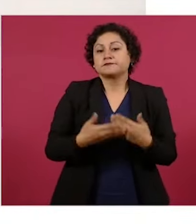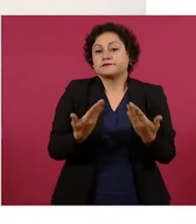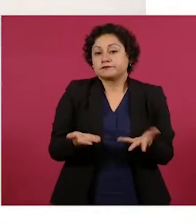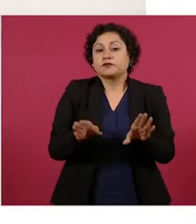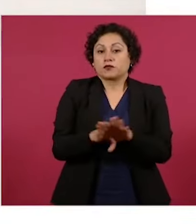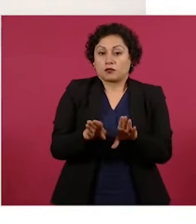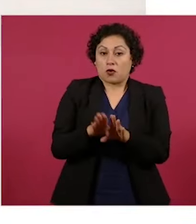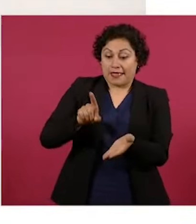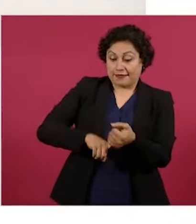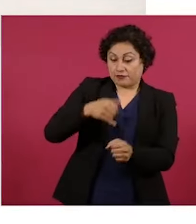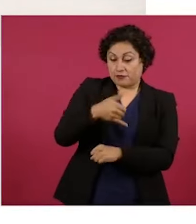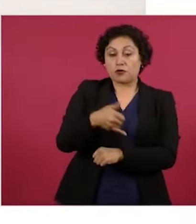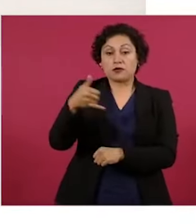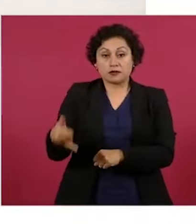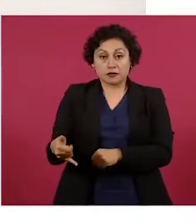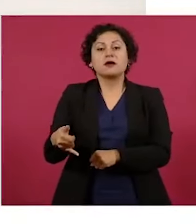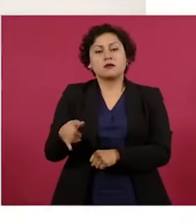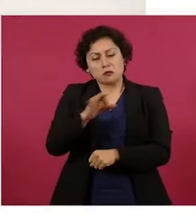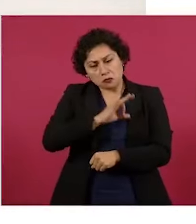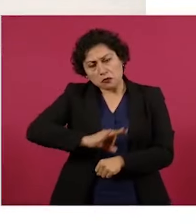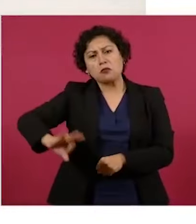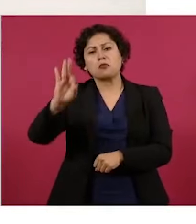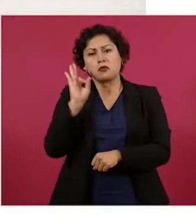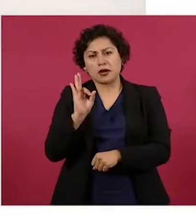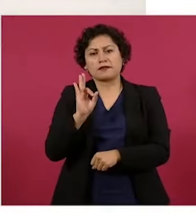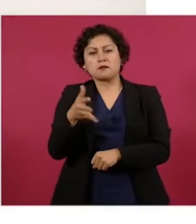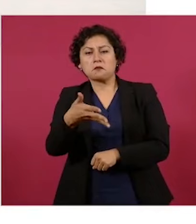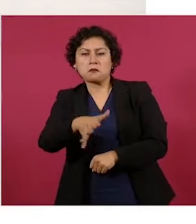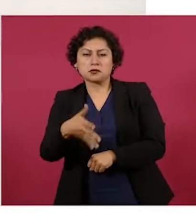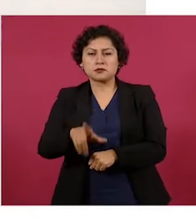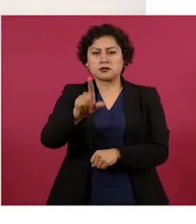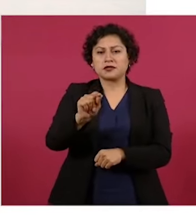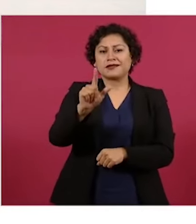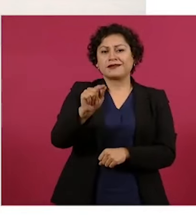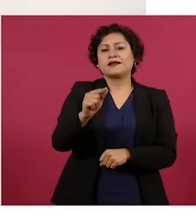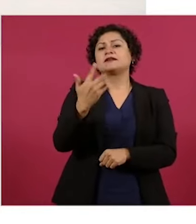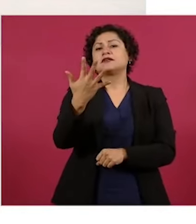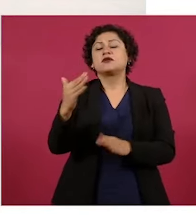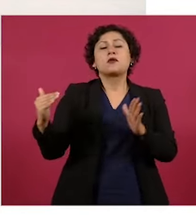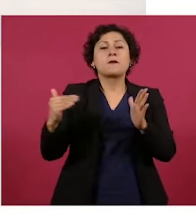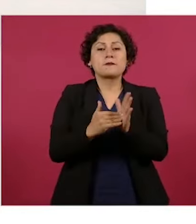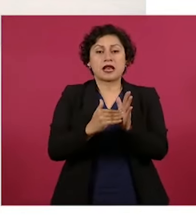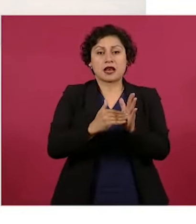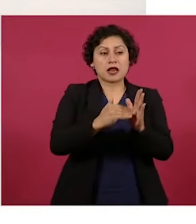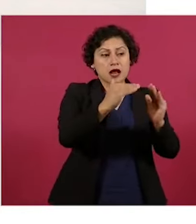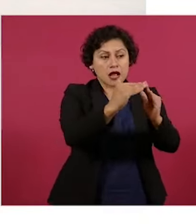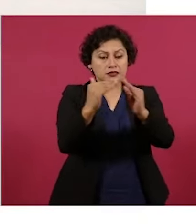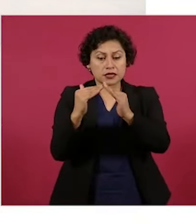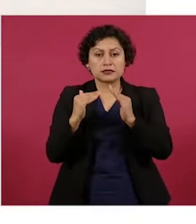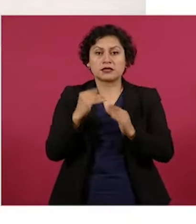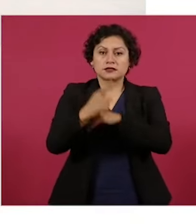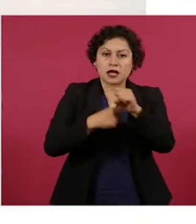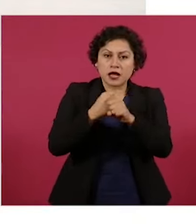tiene el instituto, se podrían construir 75 mil viviendas al año y generar con esto un millón